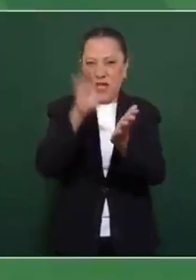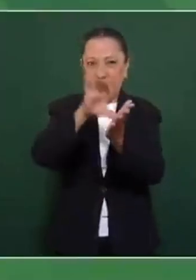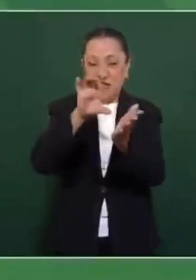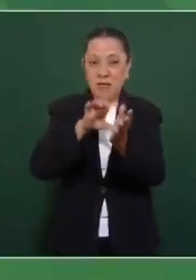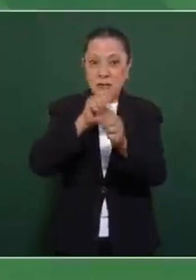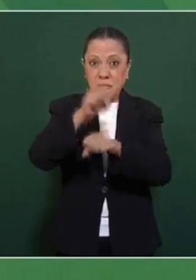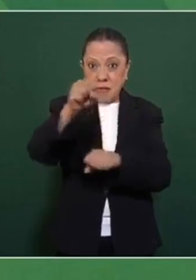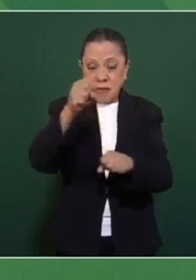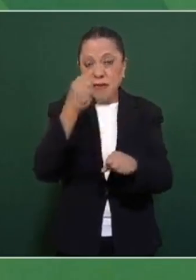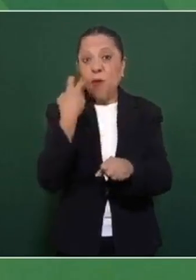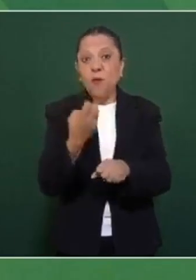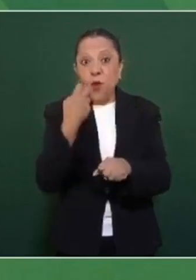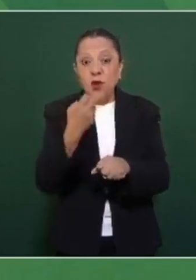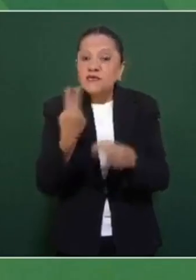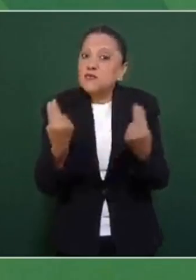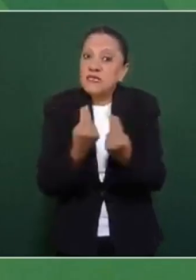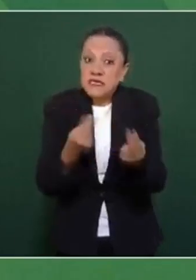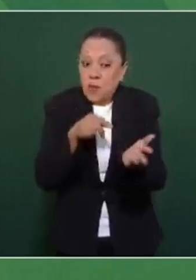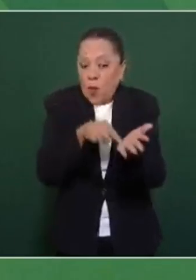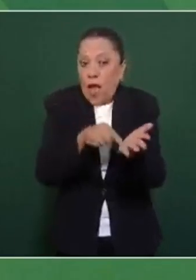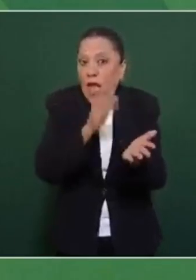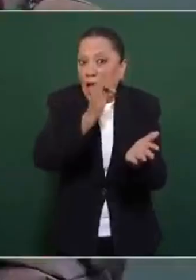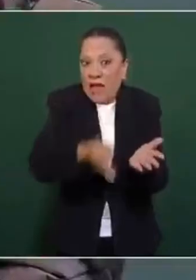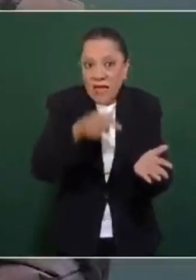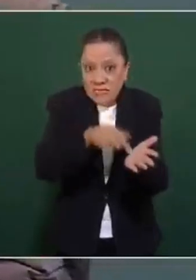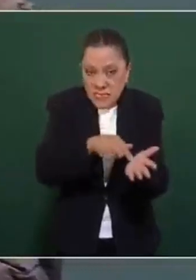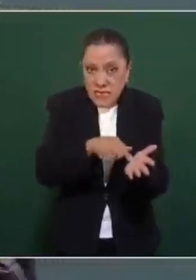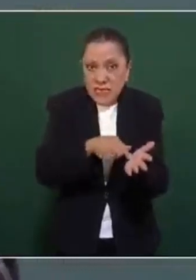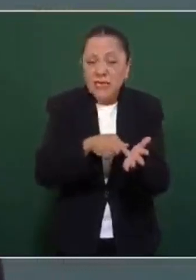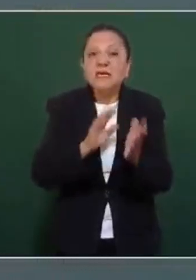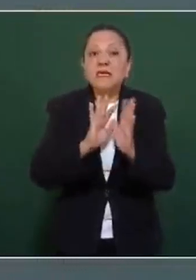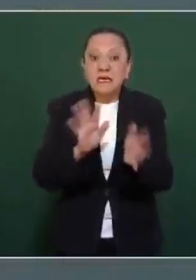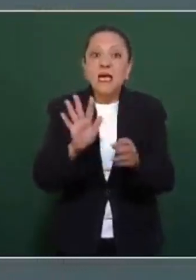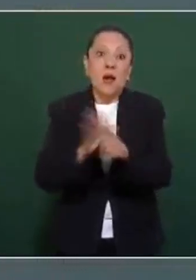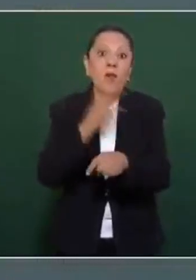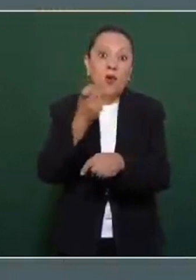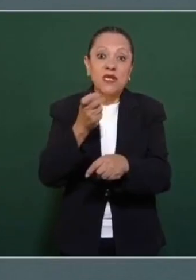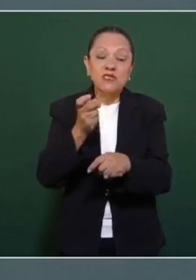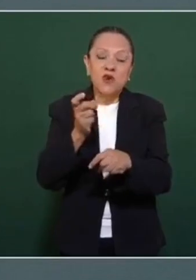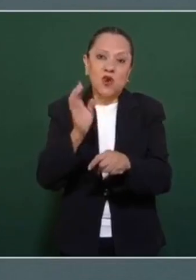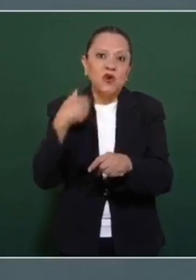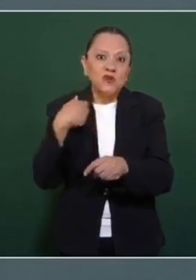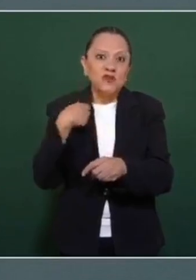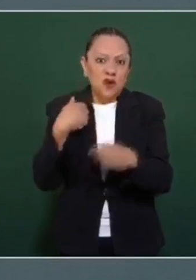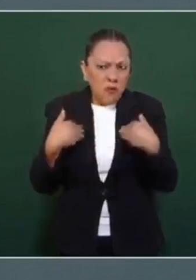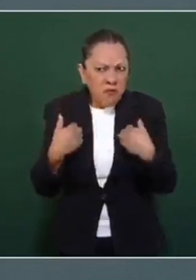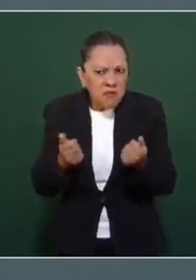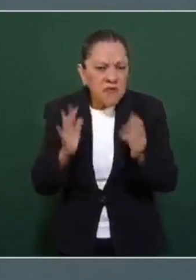De modo que en estos días porque tengo entendido que ya empezaron con el proceso